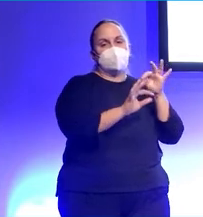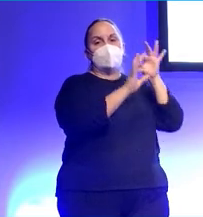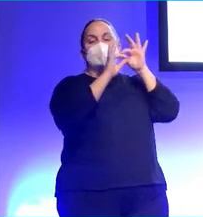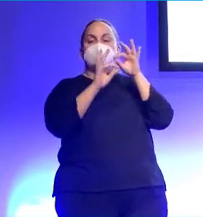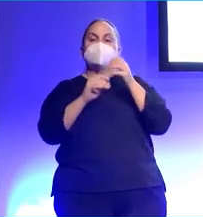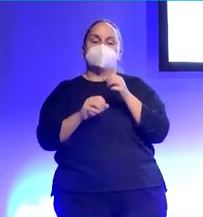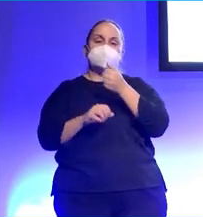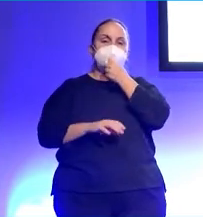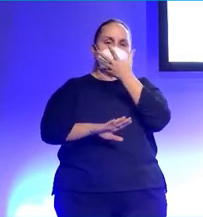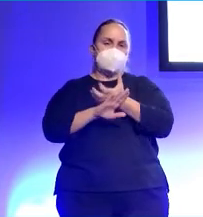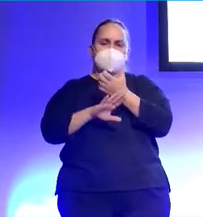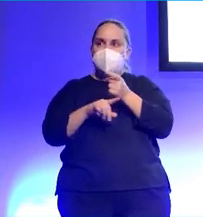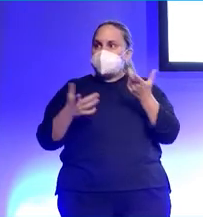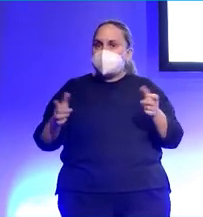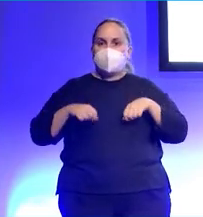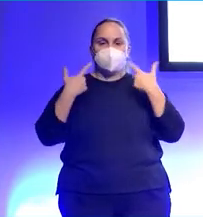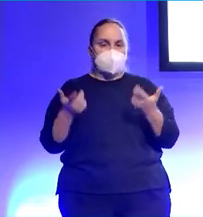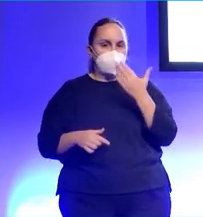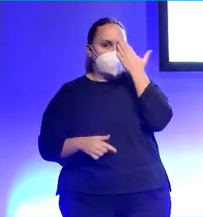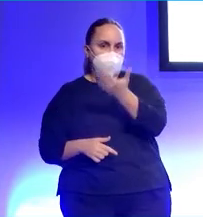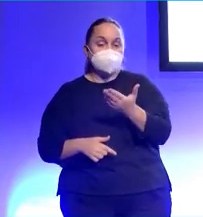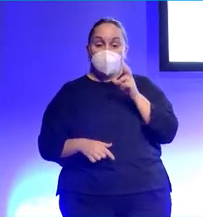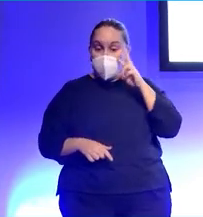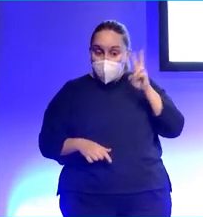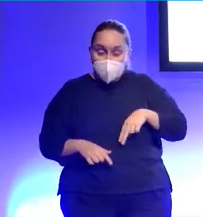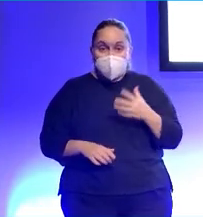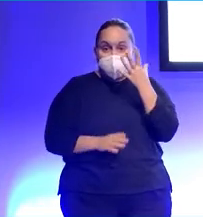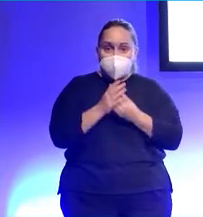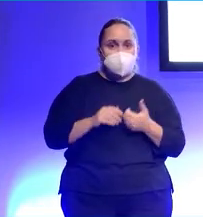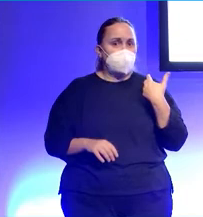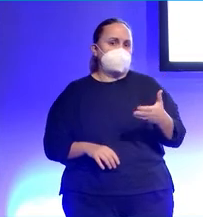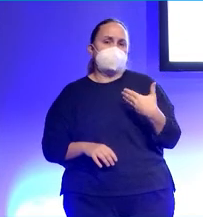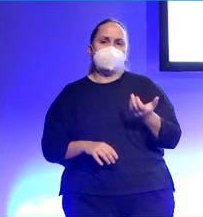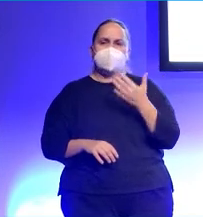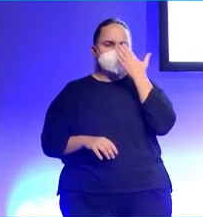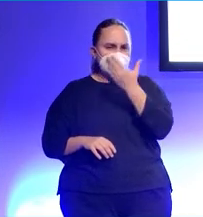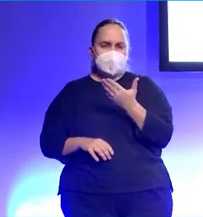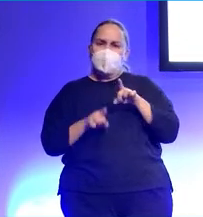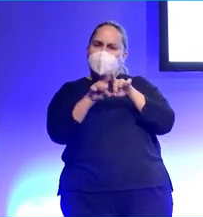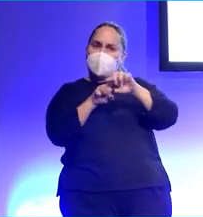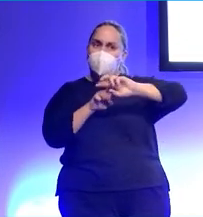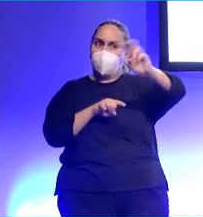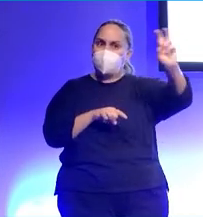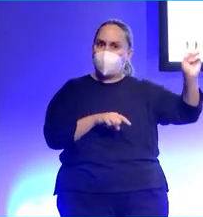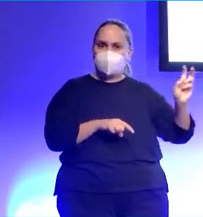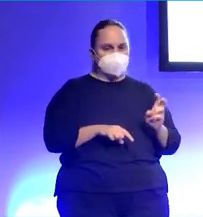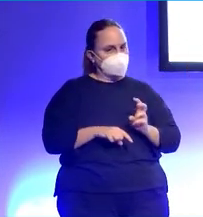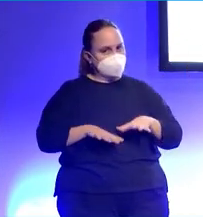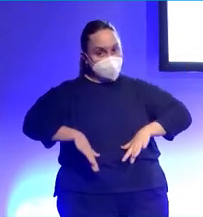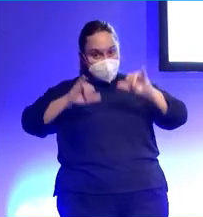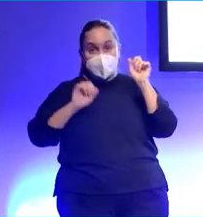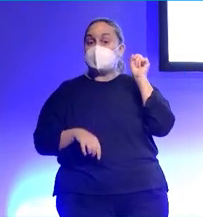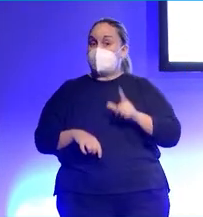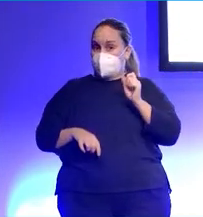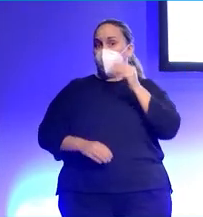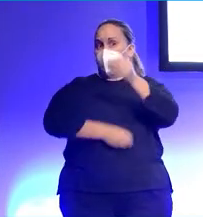natural, ser honesto, no pasa nada por reconocer las cosas. Ser sincero, nunca hablar mal de otros, que en el podcasting es un mal un poco endémico. Siempre